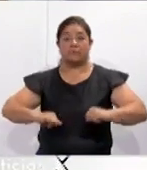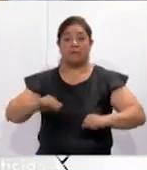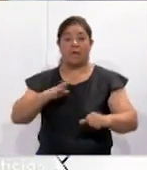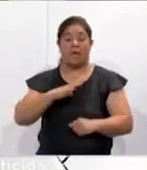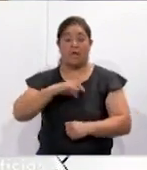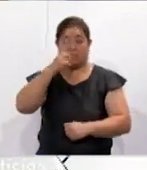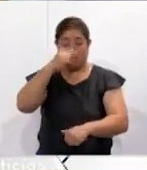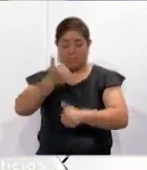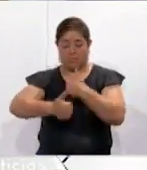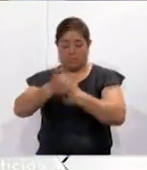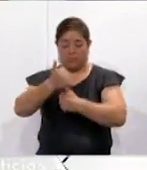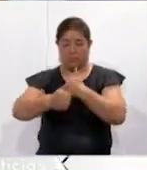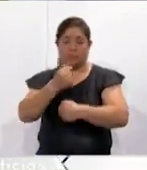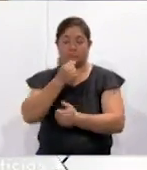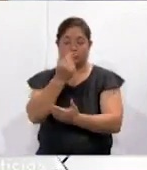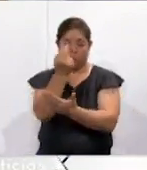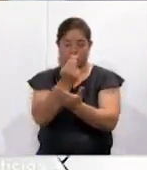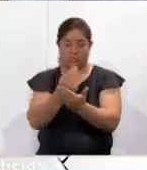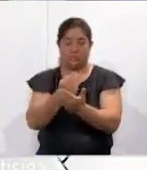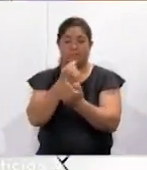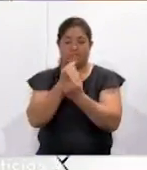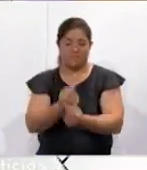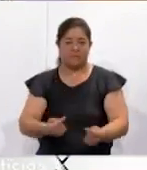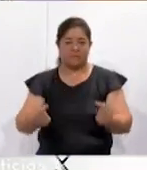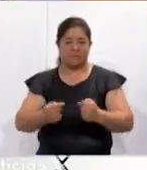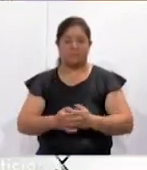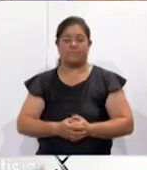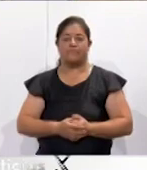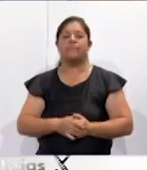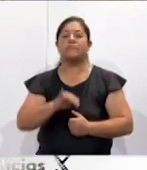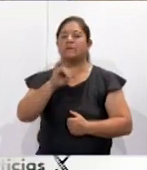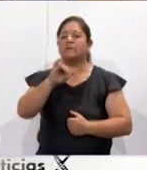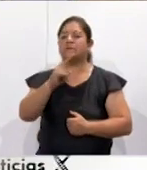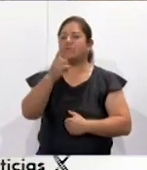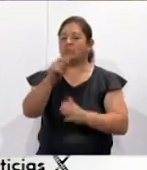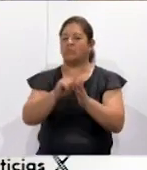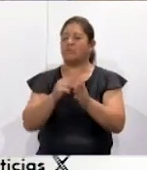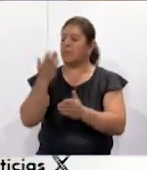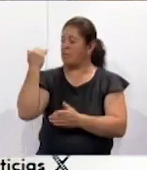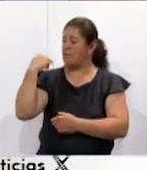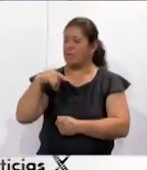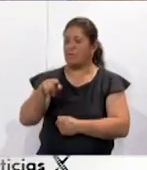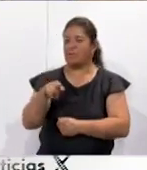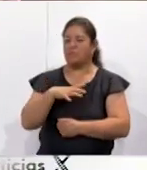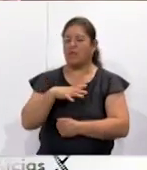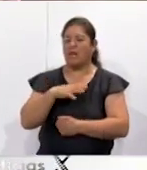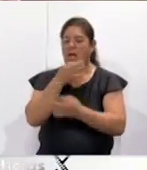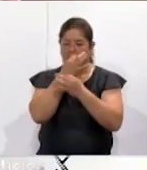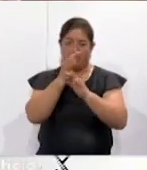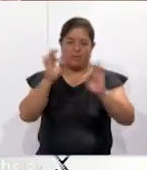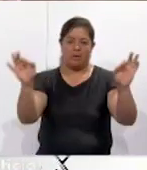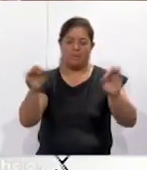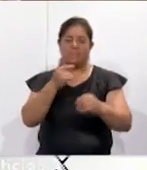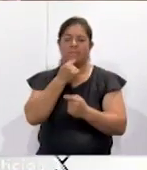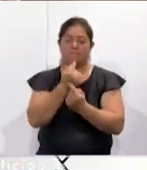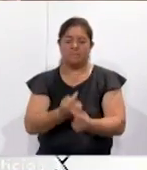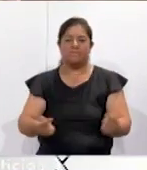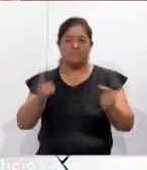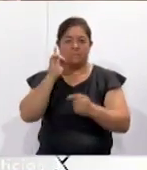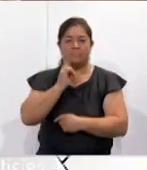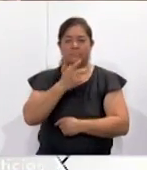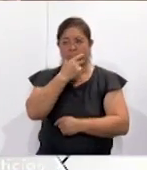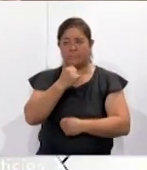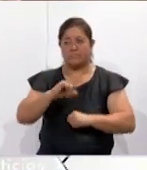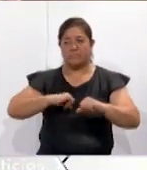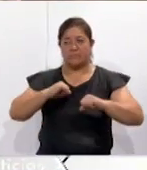concurso de dibujo infantil. Coméntenos. Sí, en el mes pasado se emitió una convocatoria que va dirigida a niños, niños y